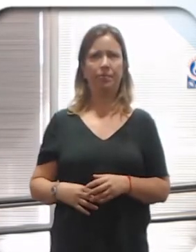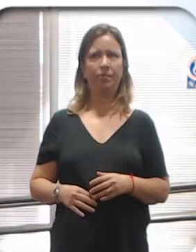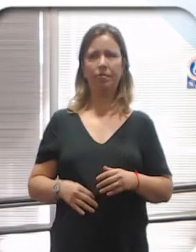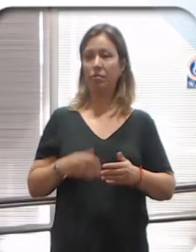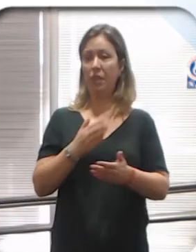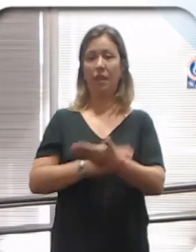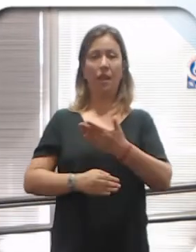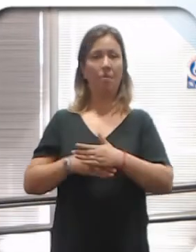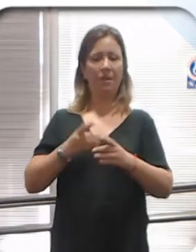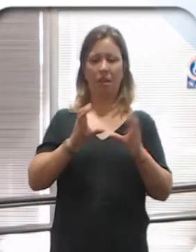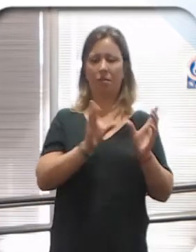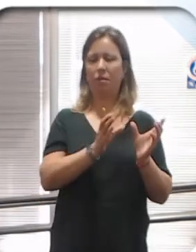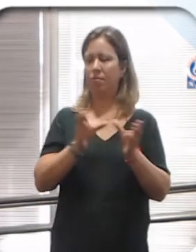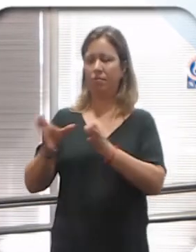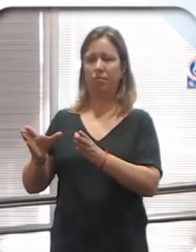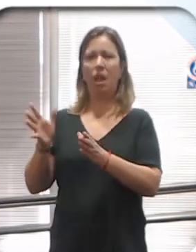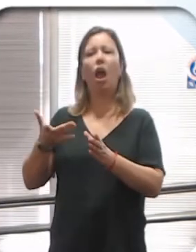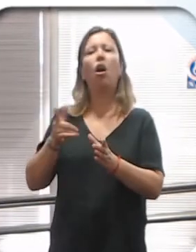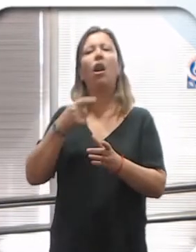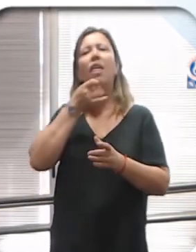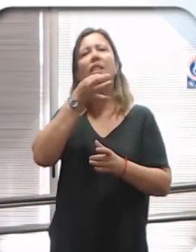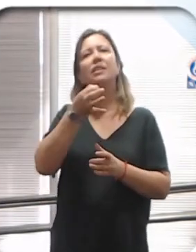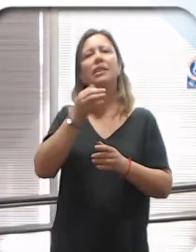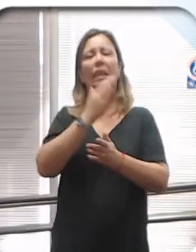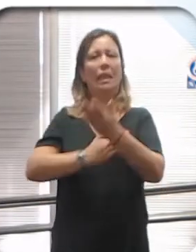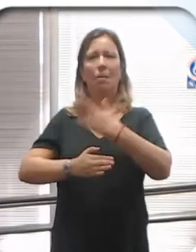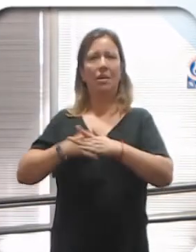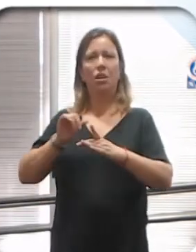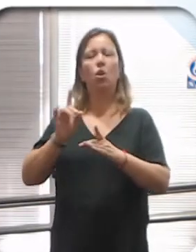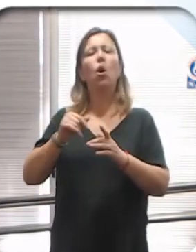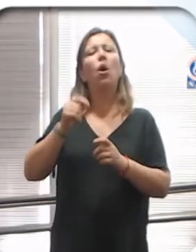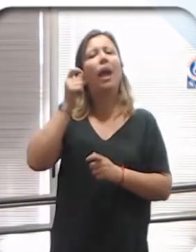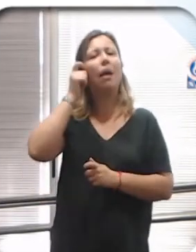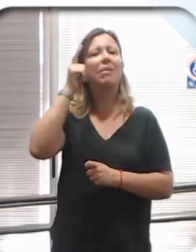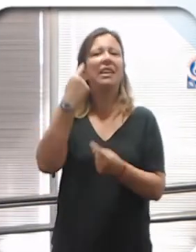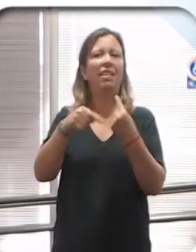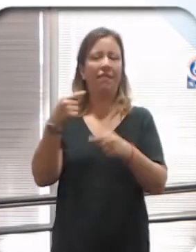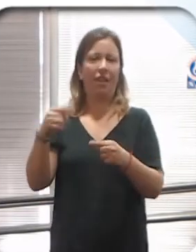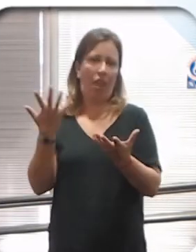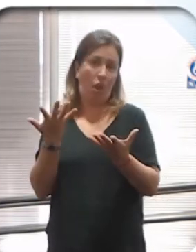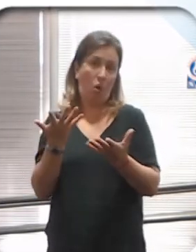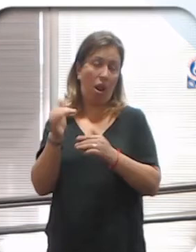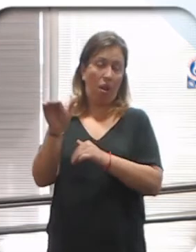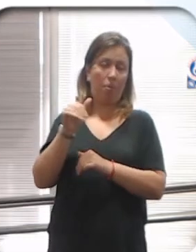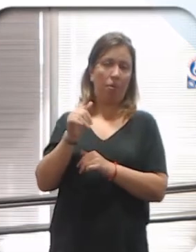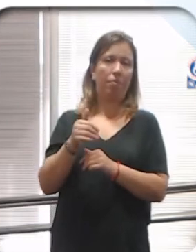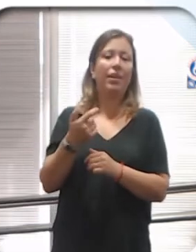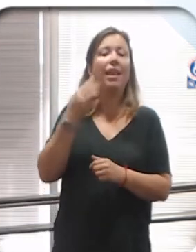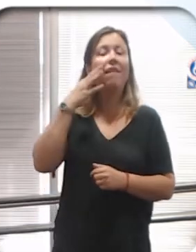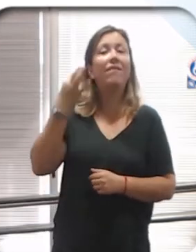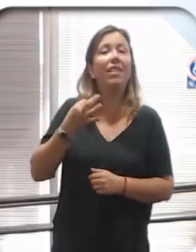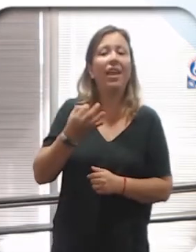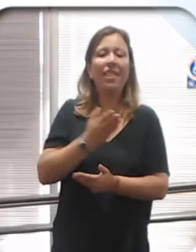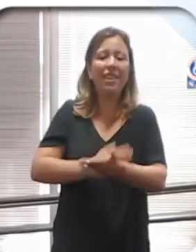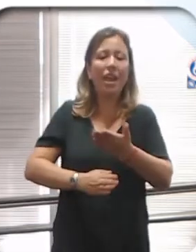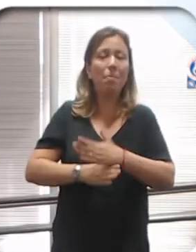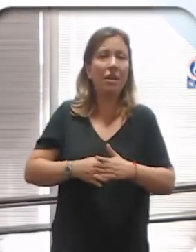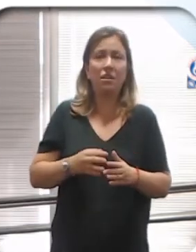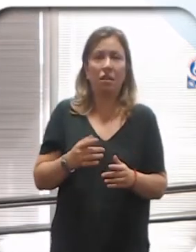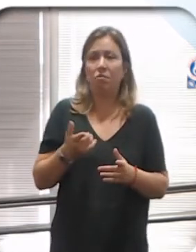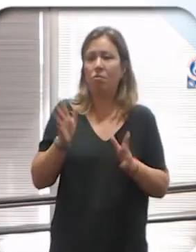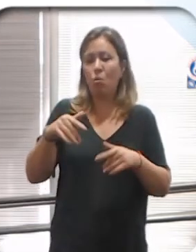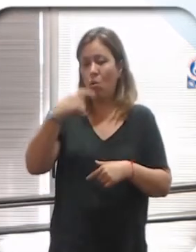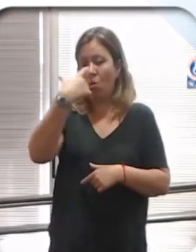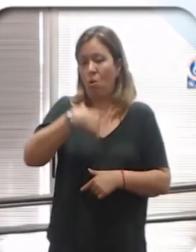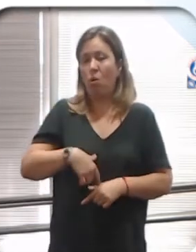Sacamos discapacidad y se empezó a usar capacidades diferentes. La realidad es que lo que es la discapacidad es un hecho